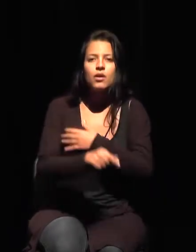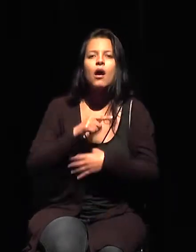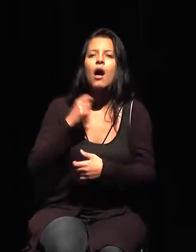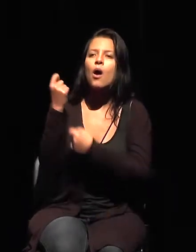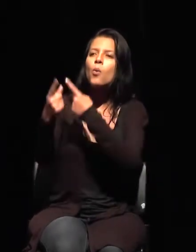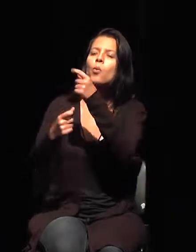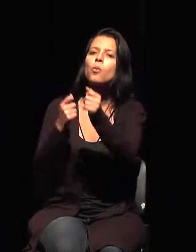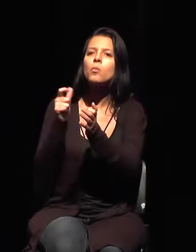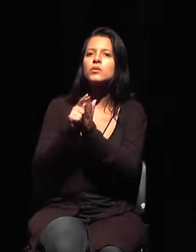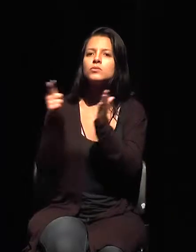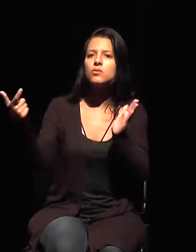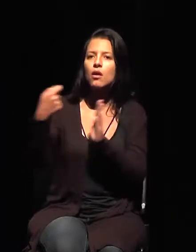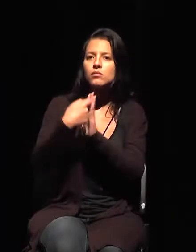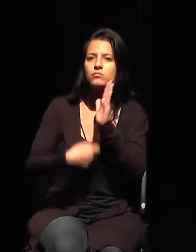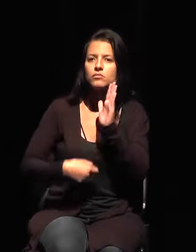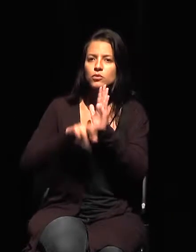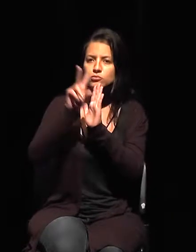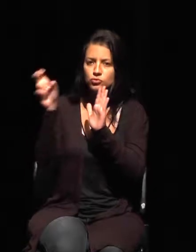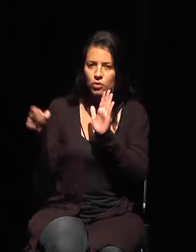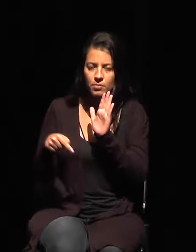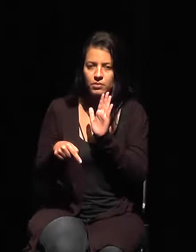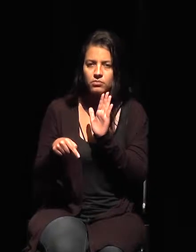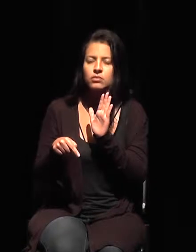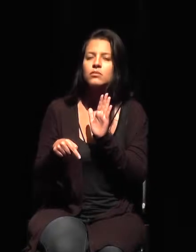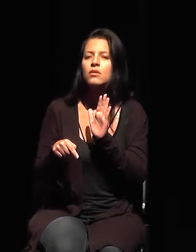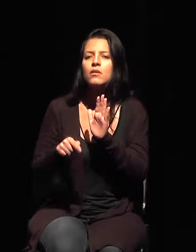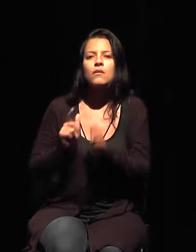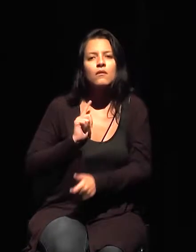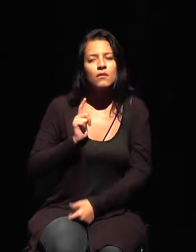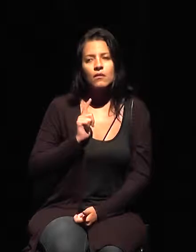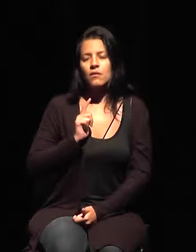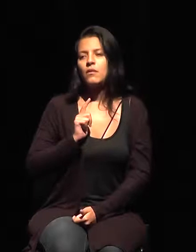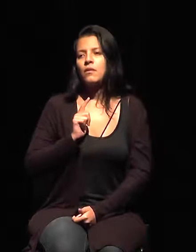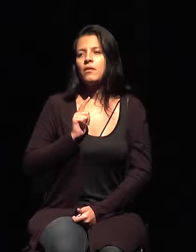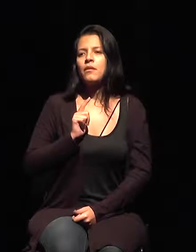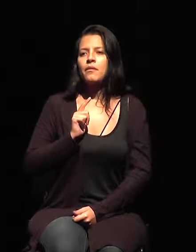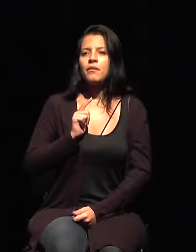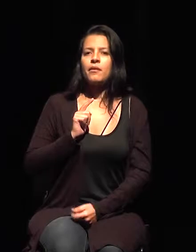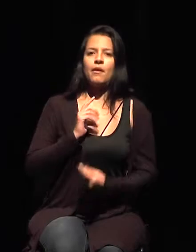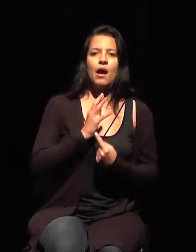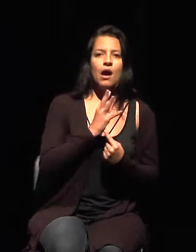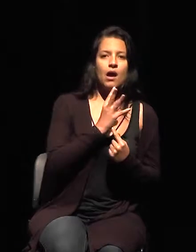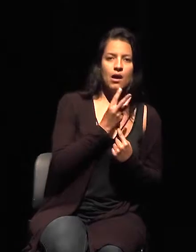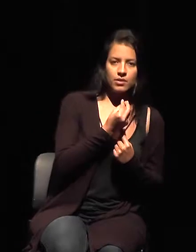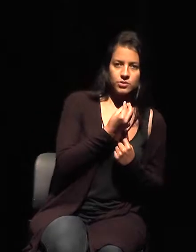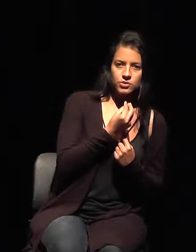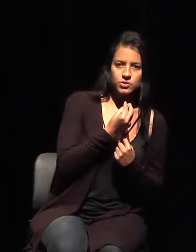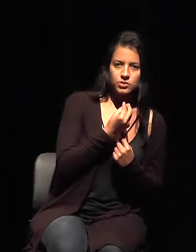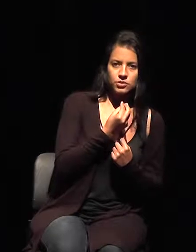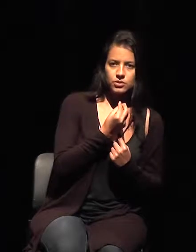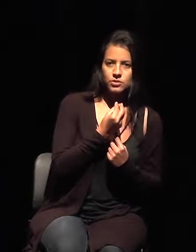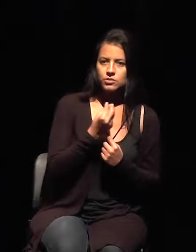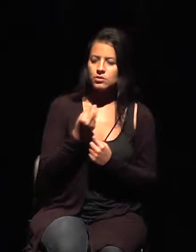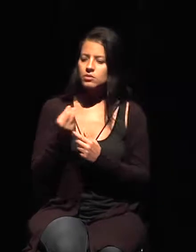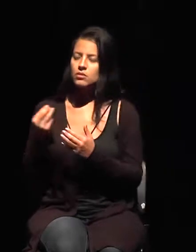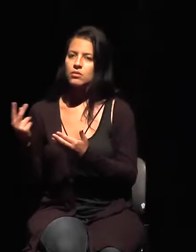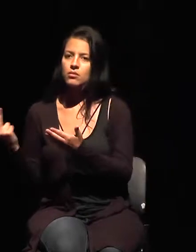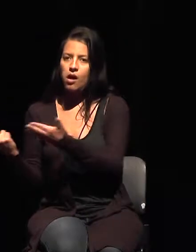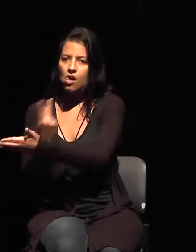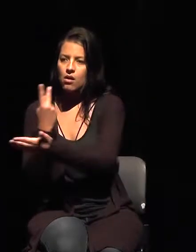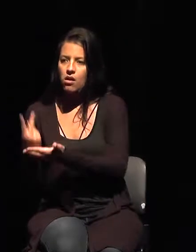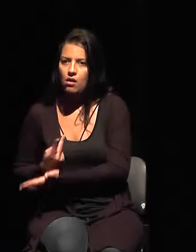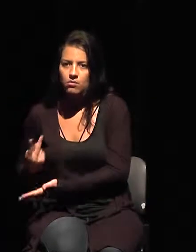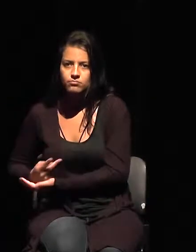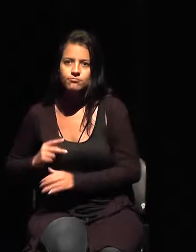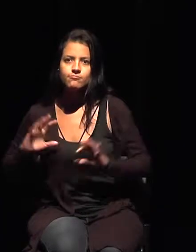periódico donde siempre aparece el arte vinculado a ilícitos de todo tipo. De modo que me pongo a pensar y